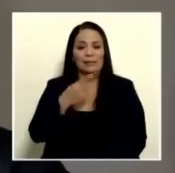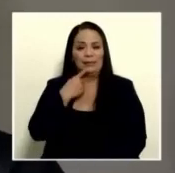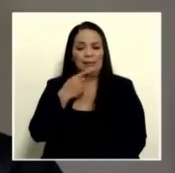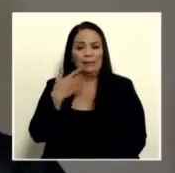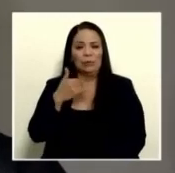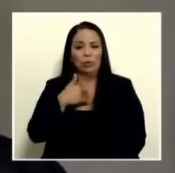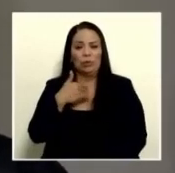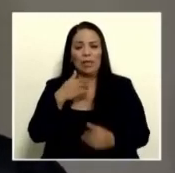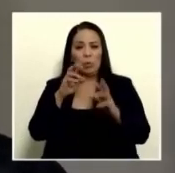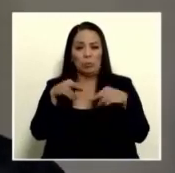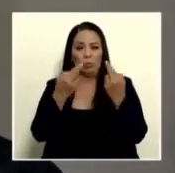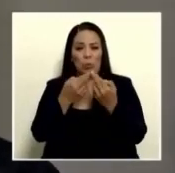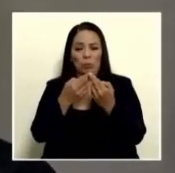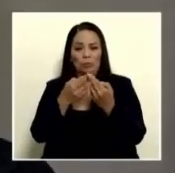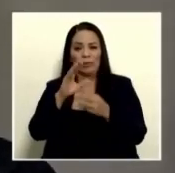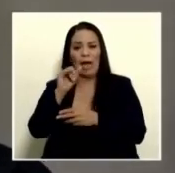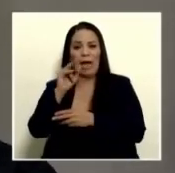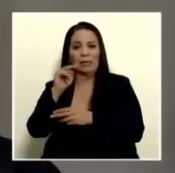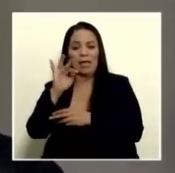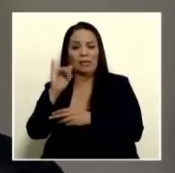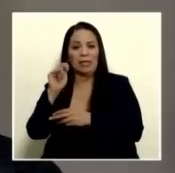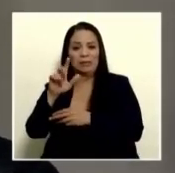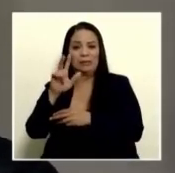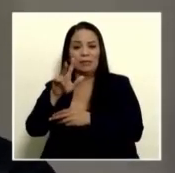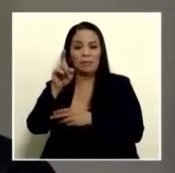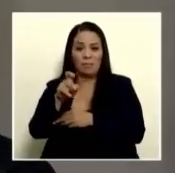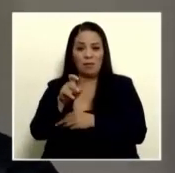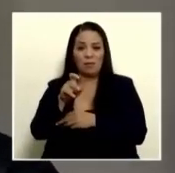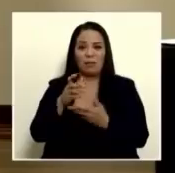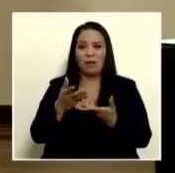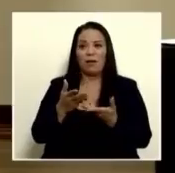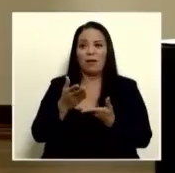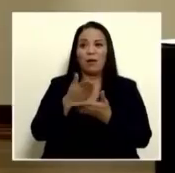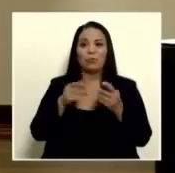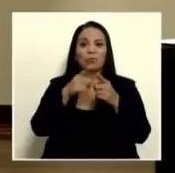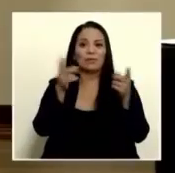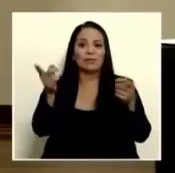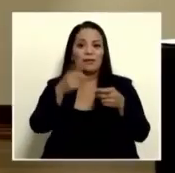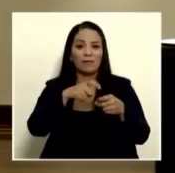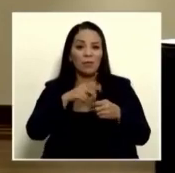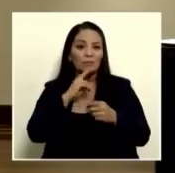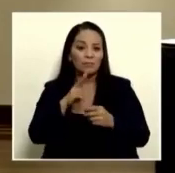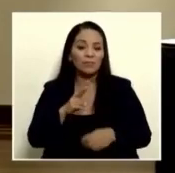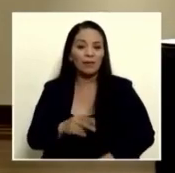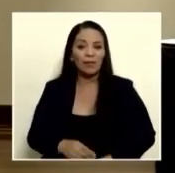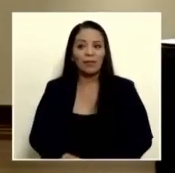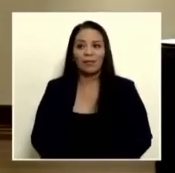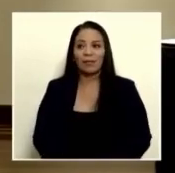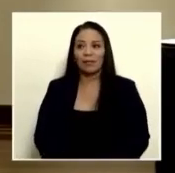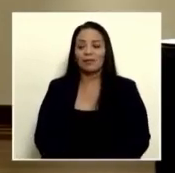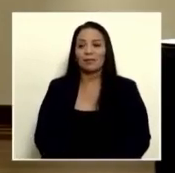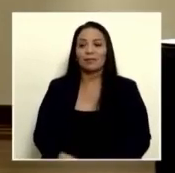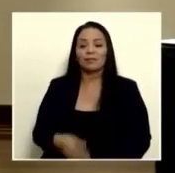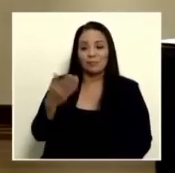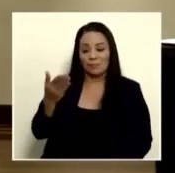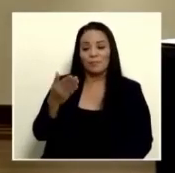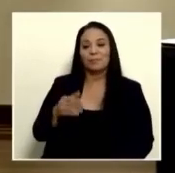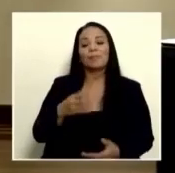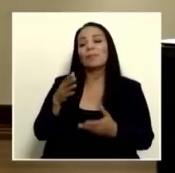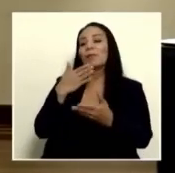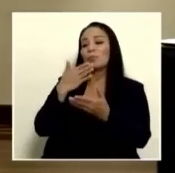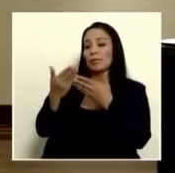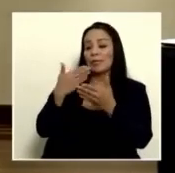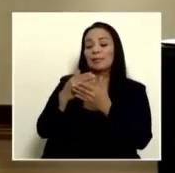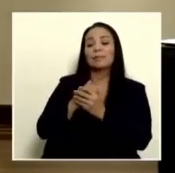con Canartela a las tres y media algunos de ustedes están ahí afiliados ¿verdad? dele doña Jocelyn muchas